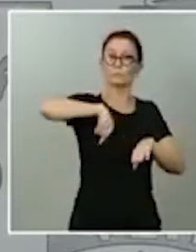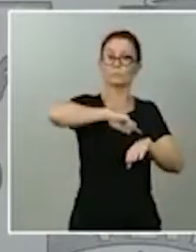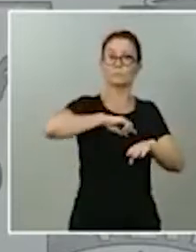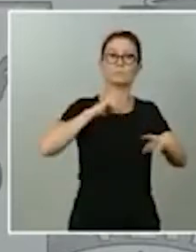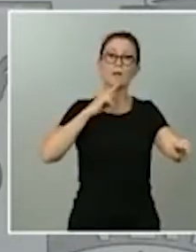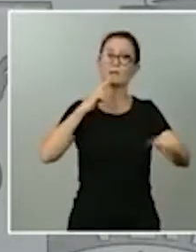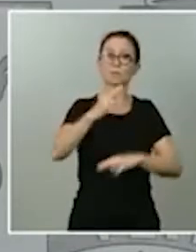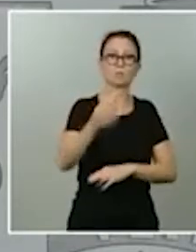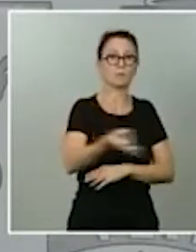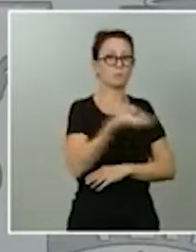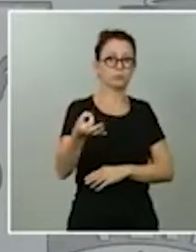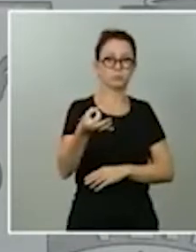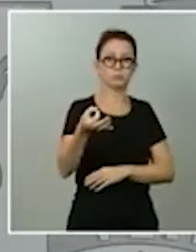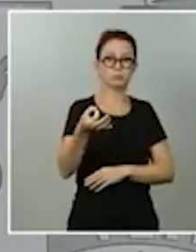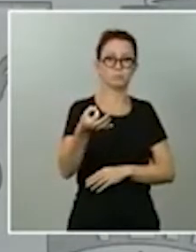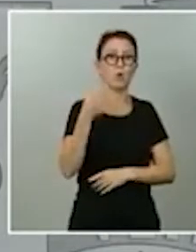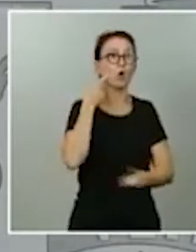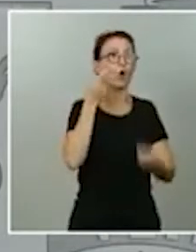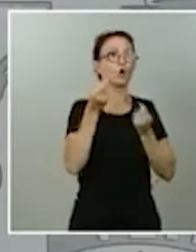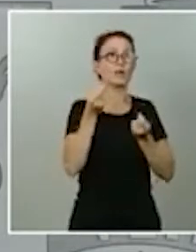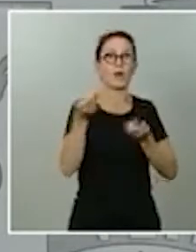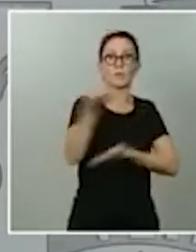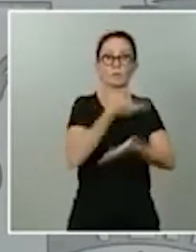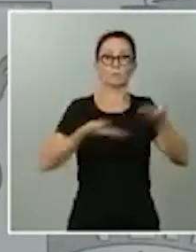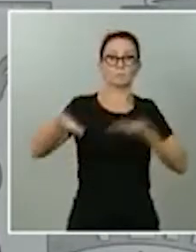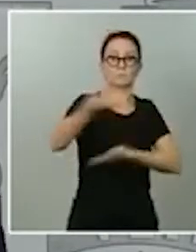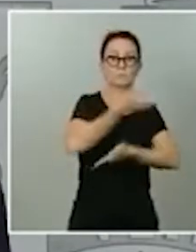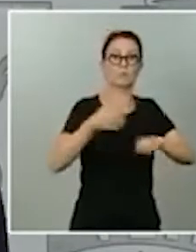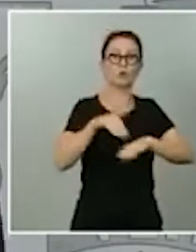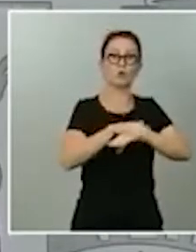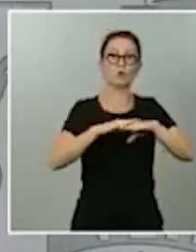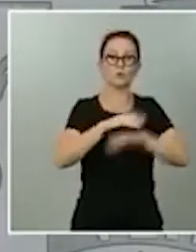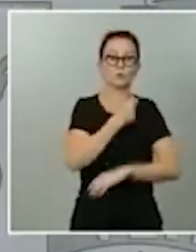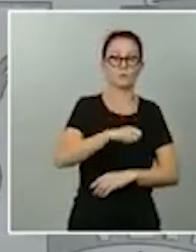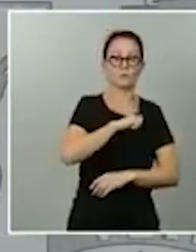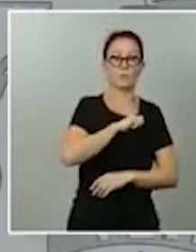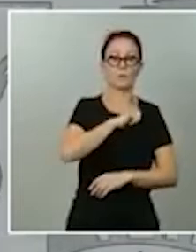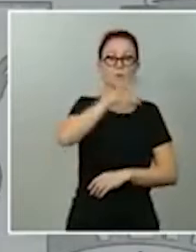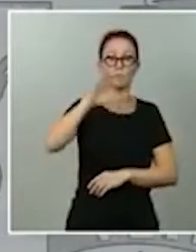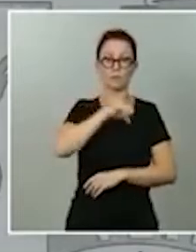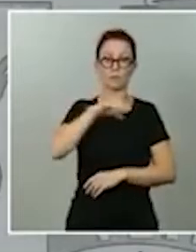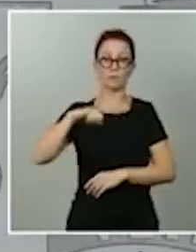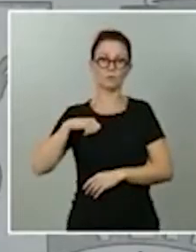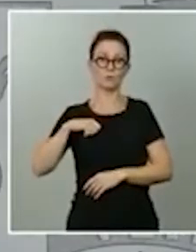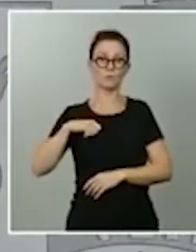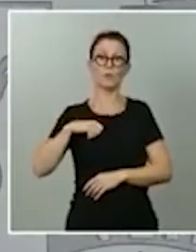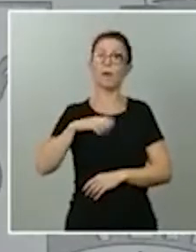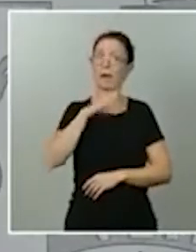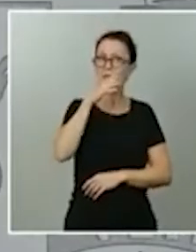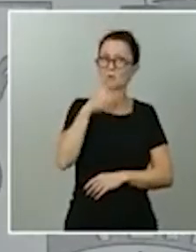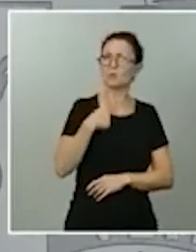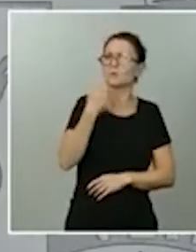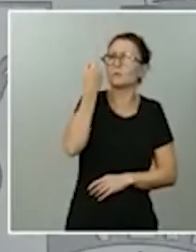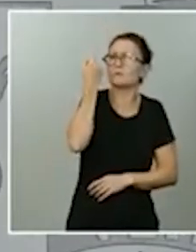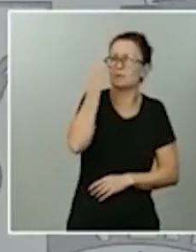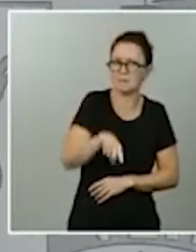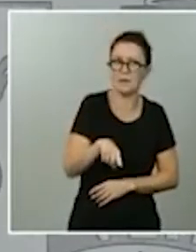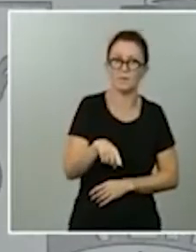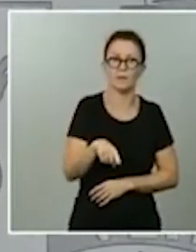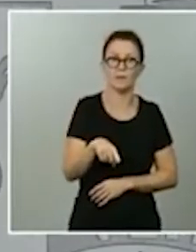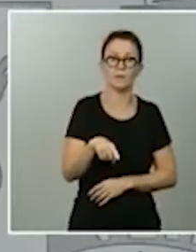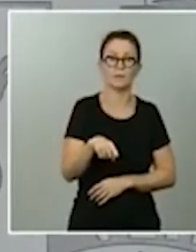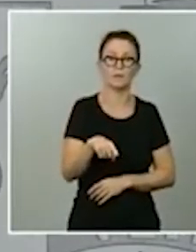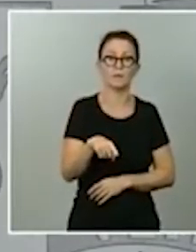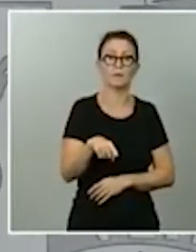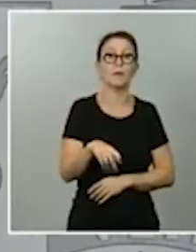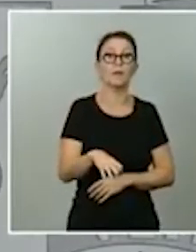cogobernando las comunidades autónomas y el gobierno y el gobierno de España por tanto las causas están ahí por cierto las causas son las mismas que en el